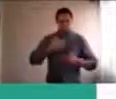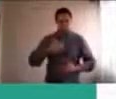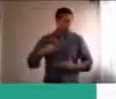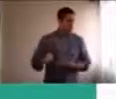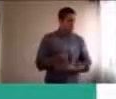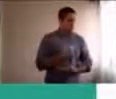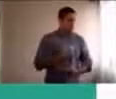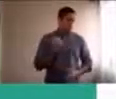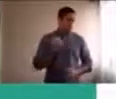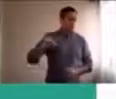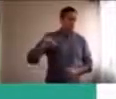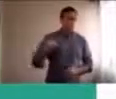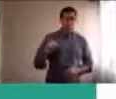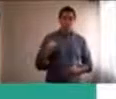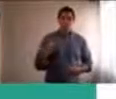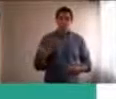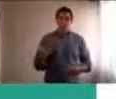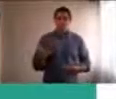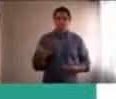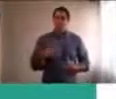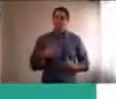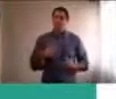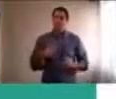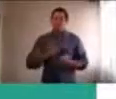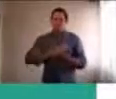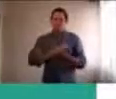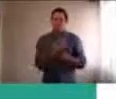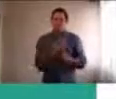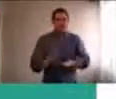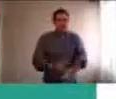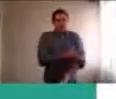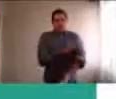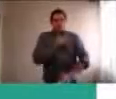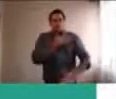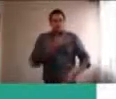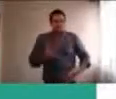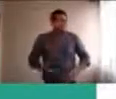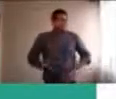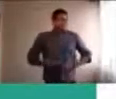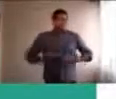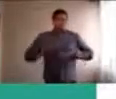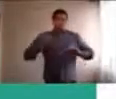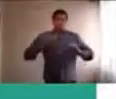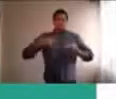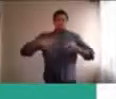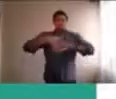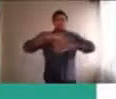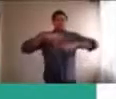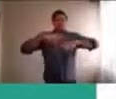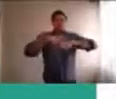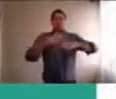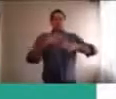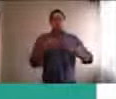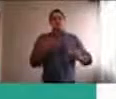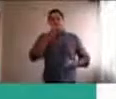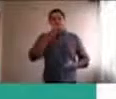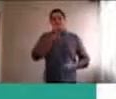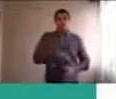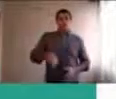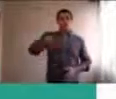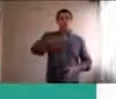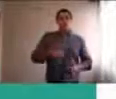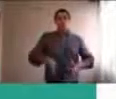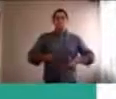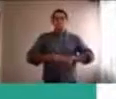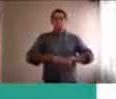y un poco, se exacerba, con esta situación, tan ambigua, y tan incierta, las rutinas, nos ordenan, y las